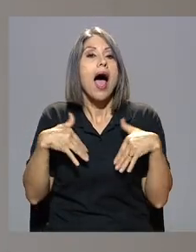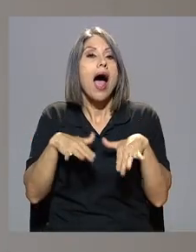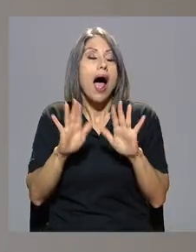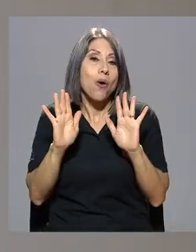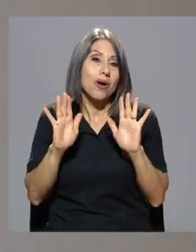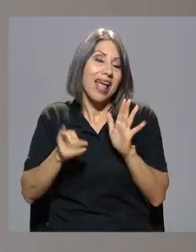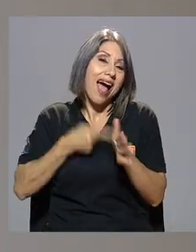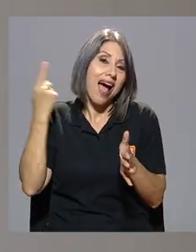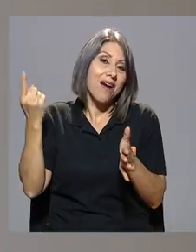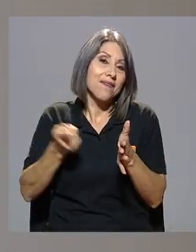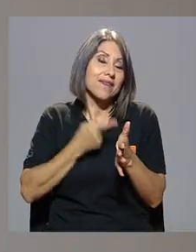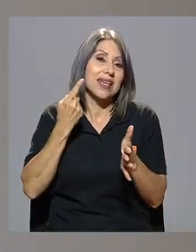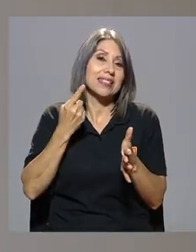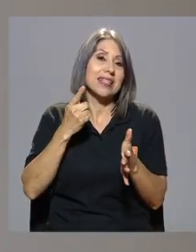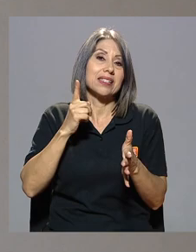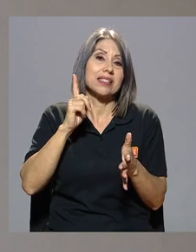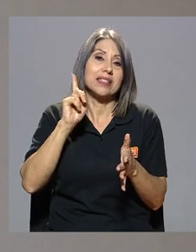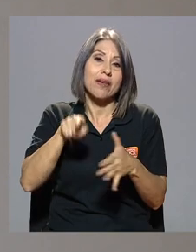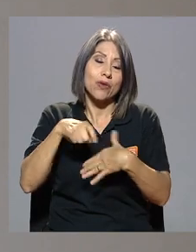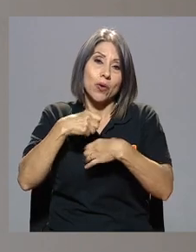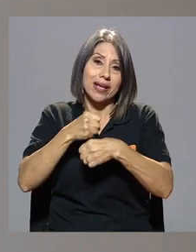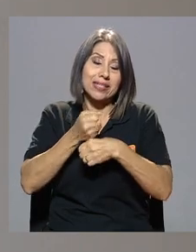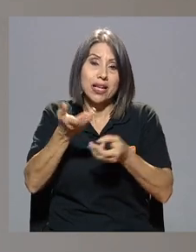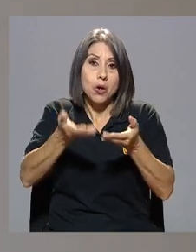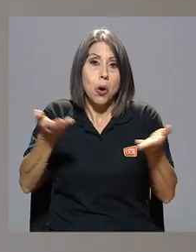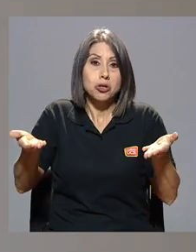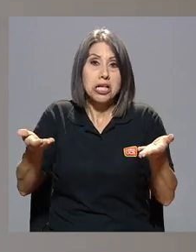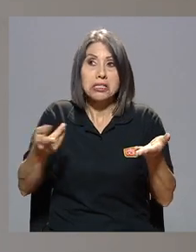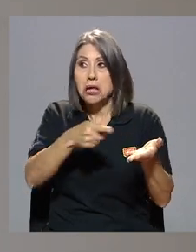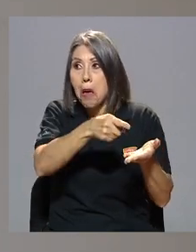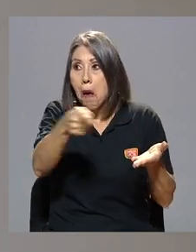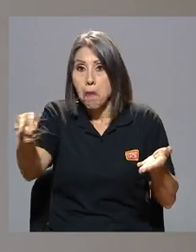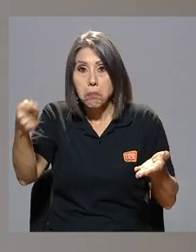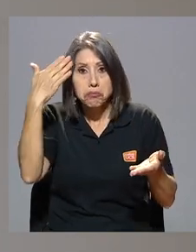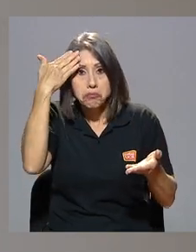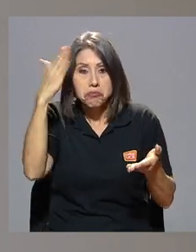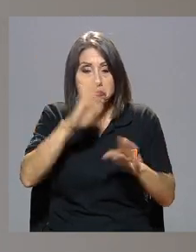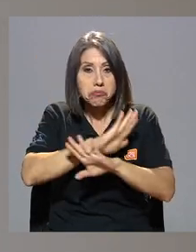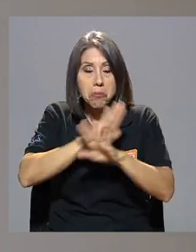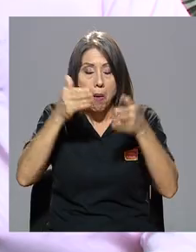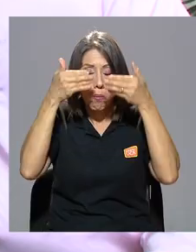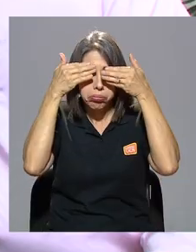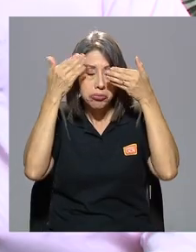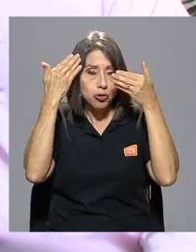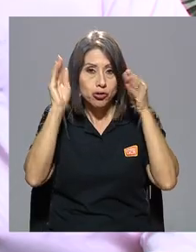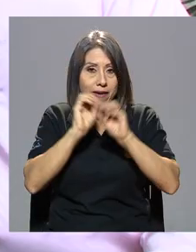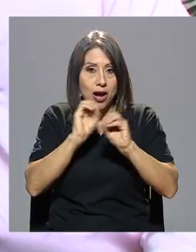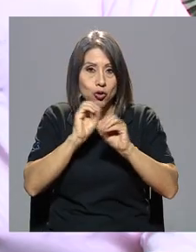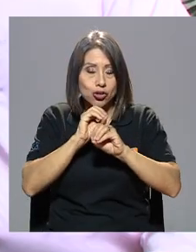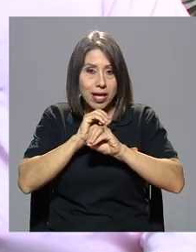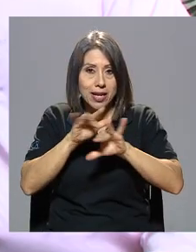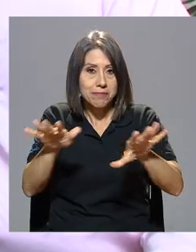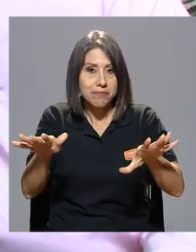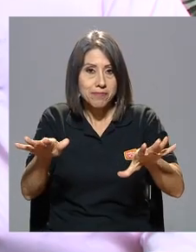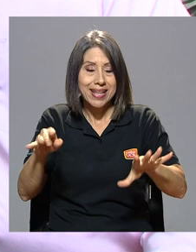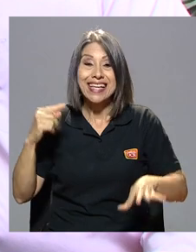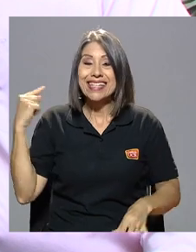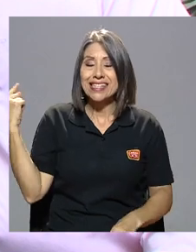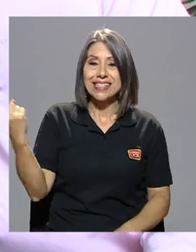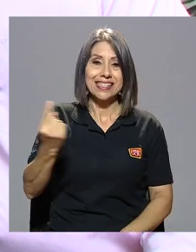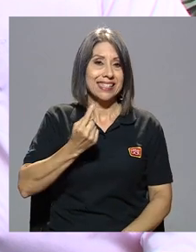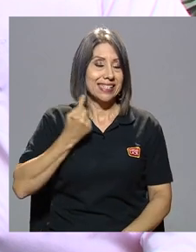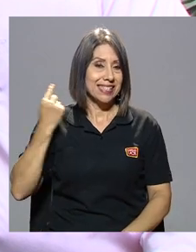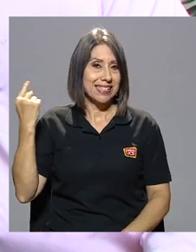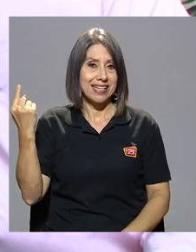aunque haya tenido a veces que realizar muchas cosas que no se conocieron y no se van a conocer siempre eso sí